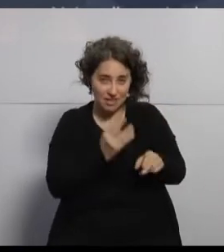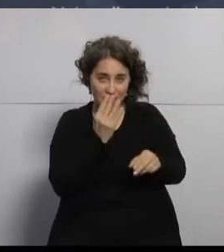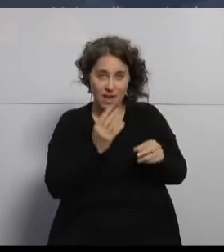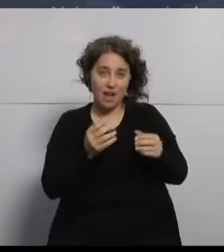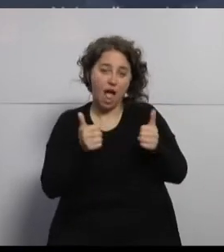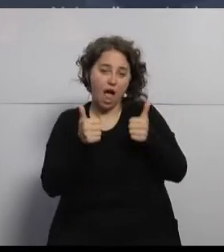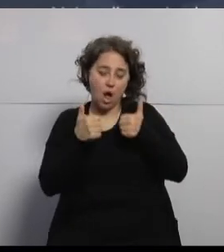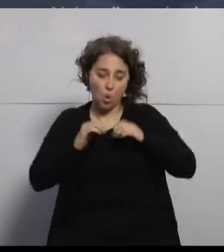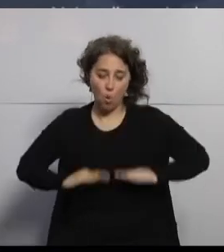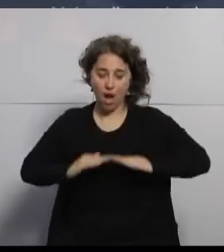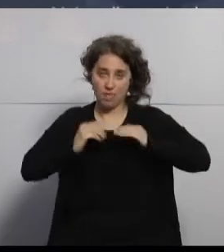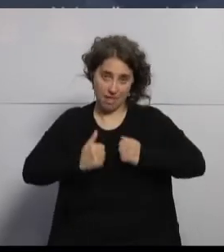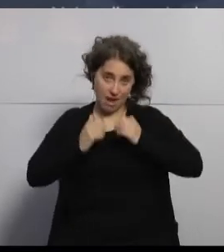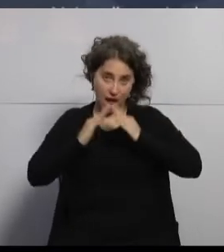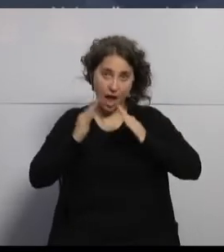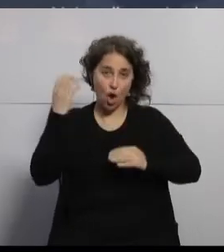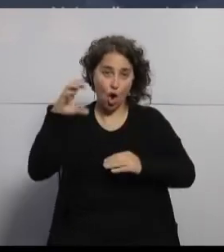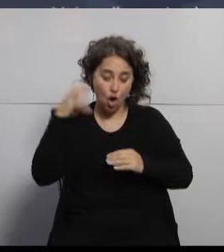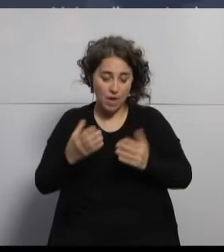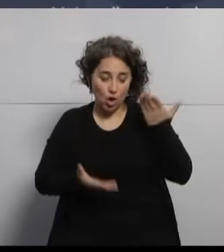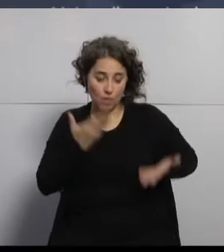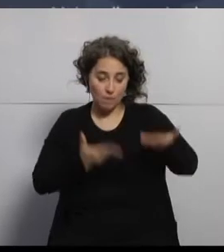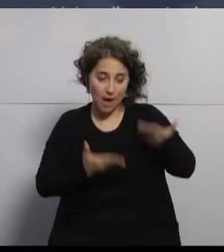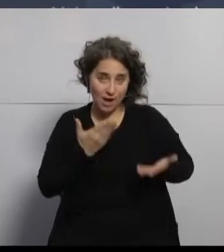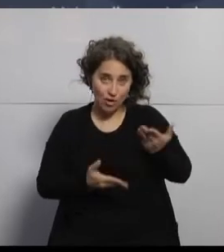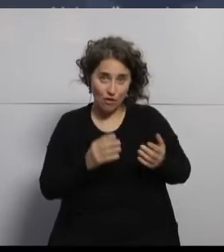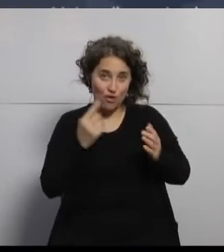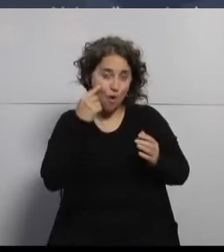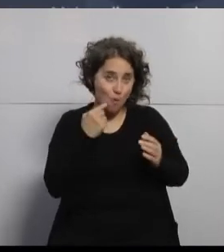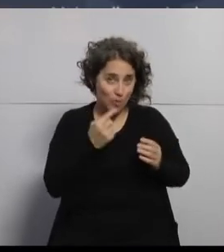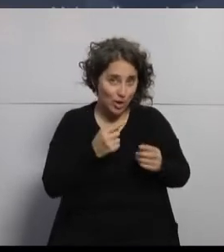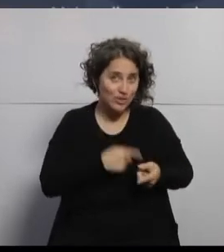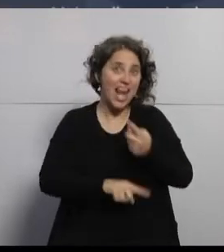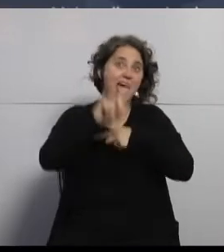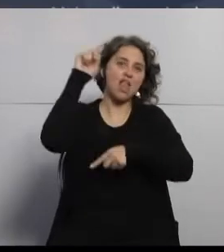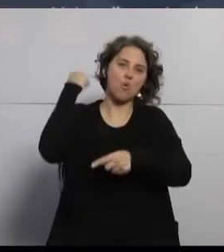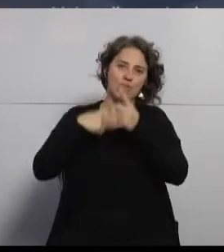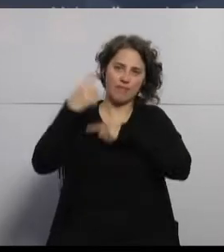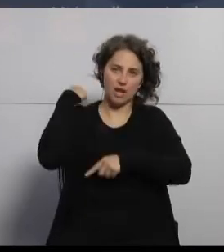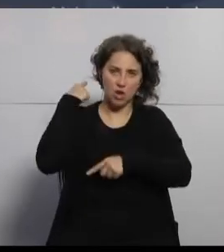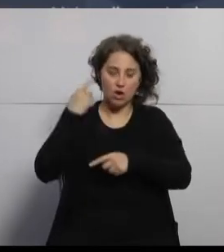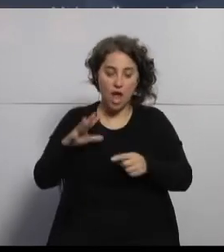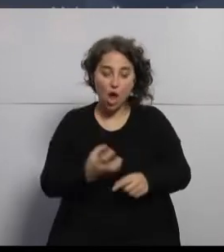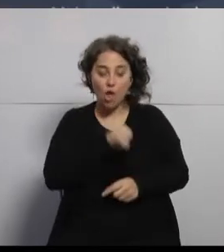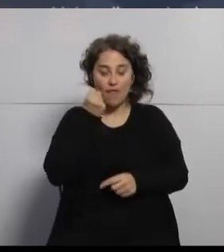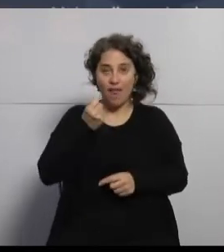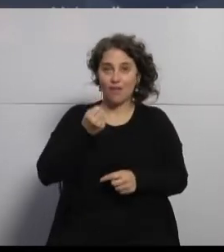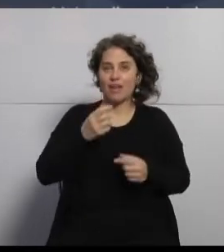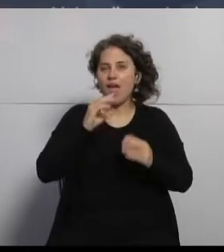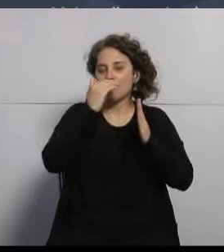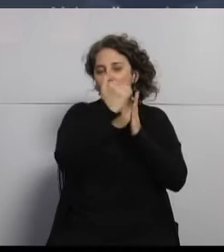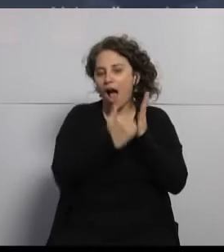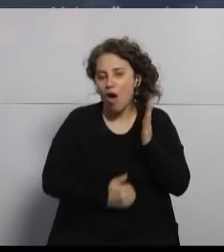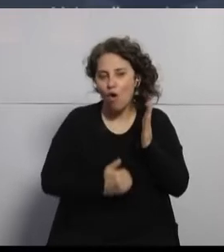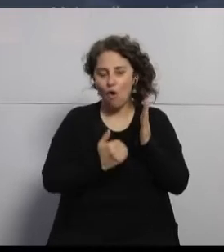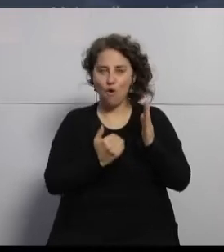Colombia, comparó esa cifra con la corte del año exactamente anterior y encontraron una disminución de